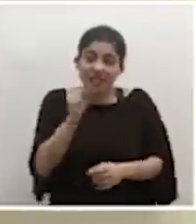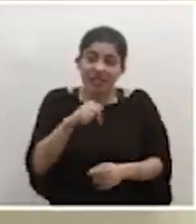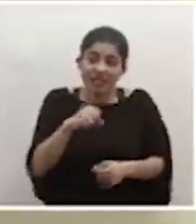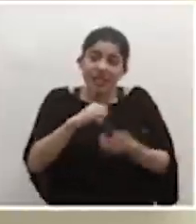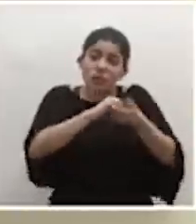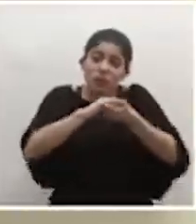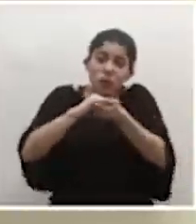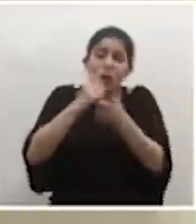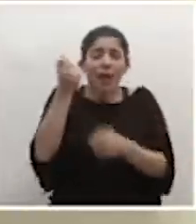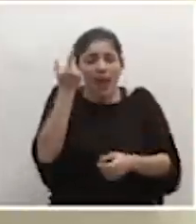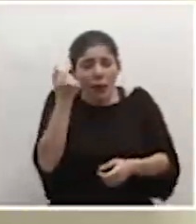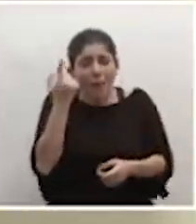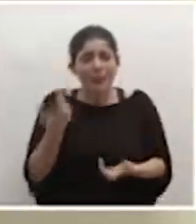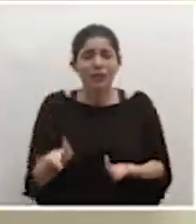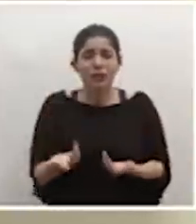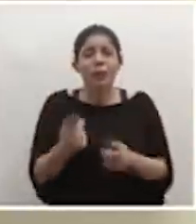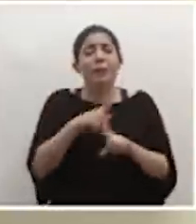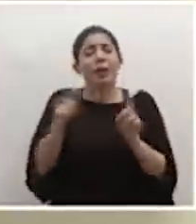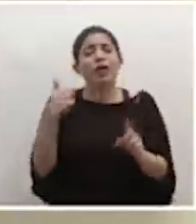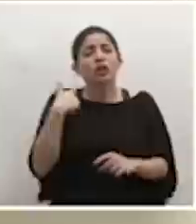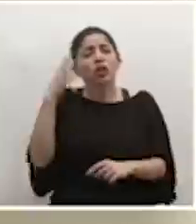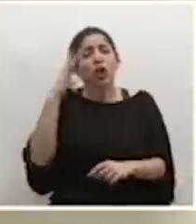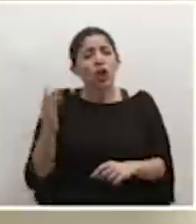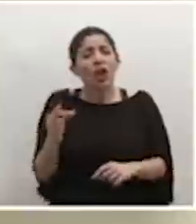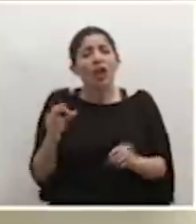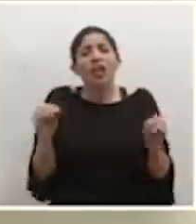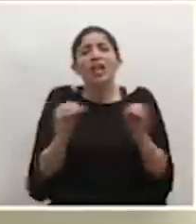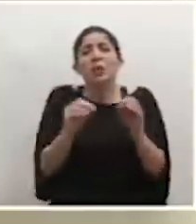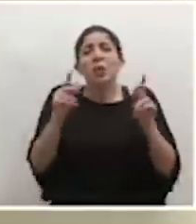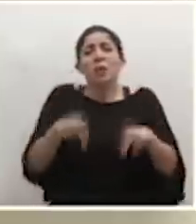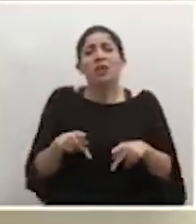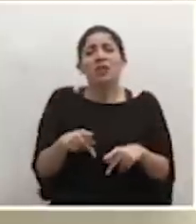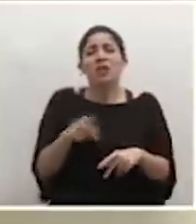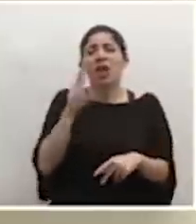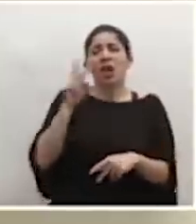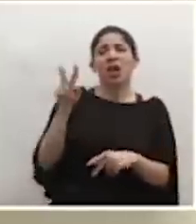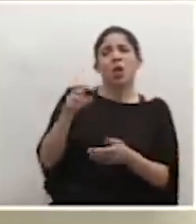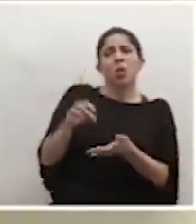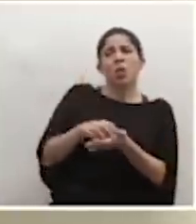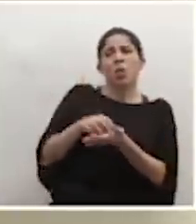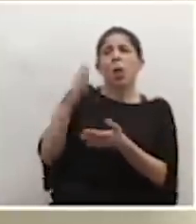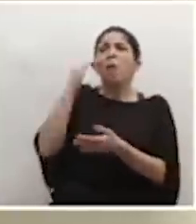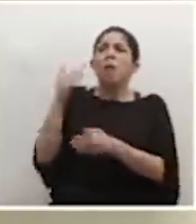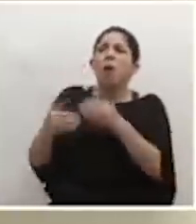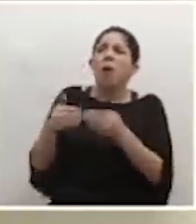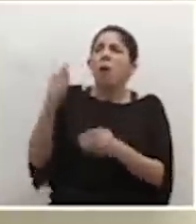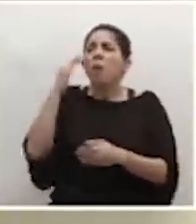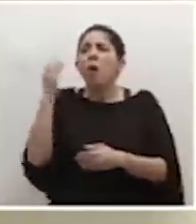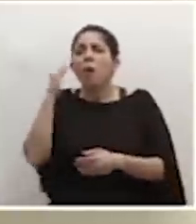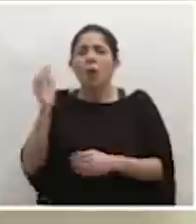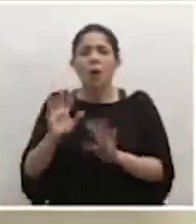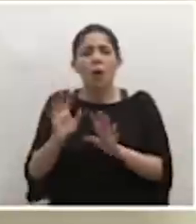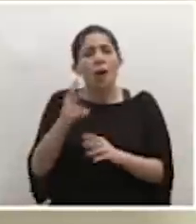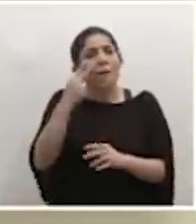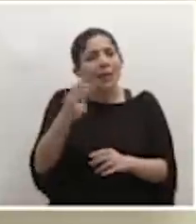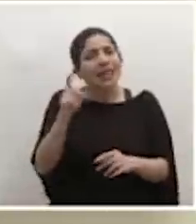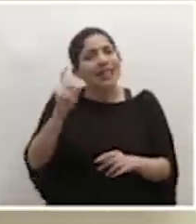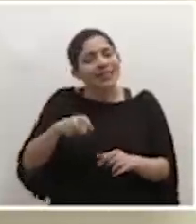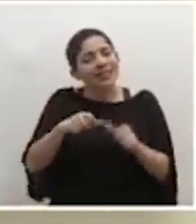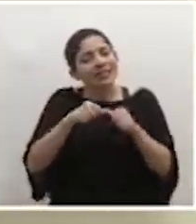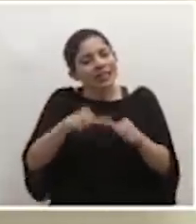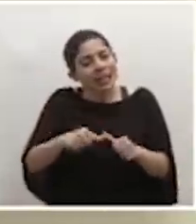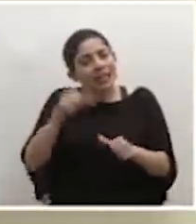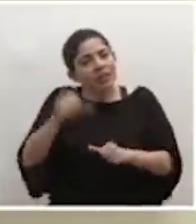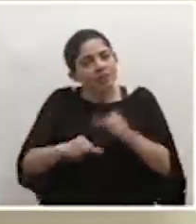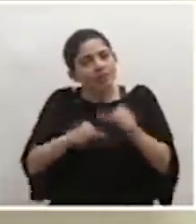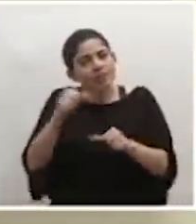entendimiento, comprensión, pero yo creo que aquí nadie puede cuestionar lo que hemos avanzado hasta el momento y que ocupamos seguir invirtiendo a